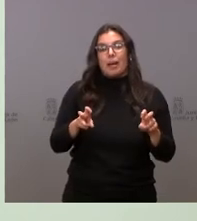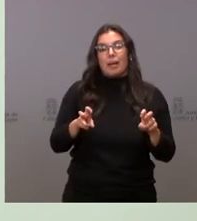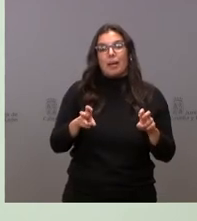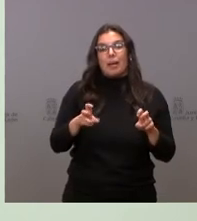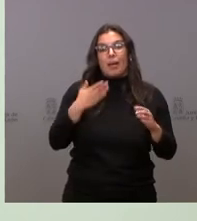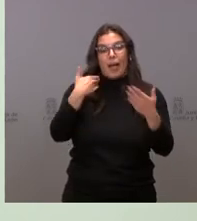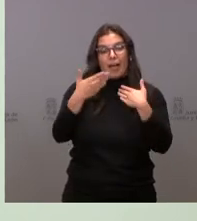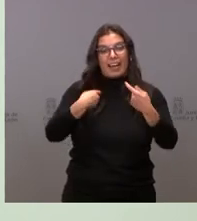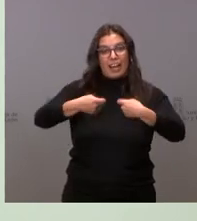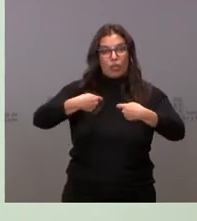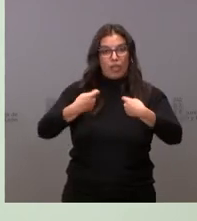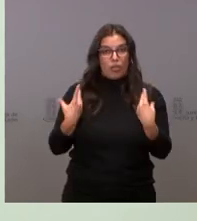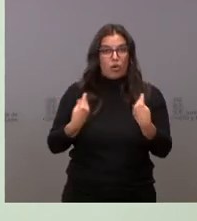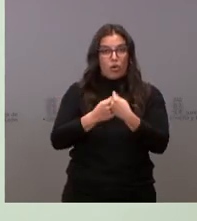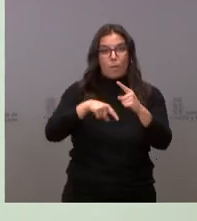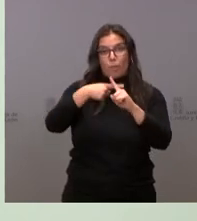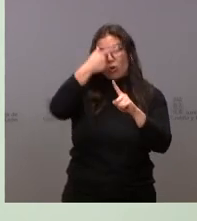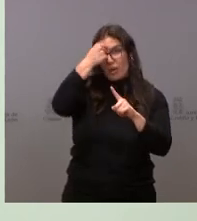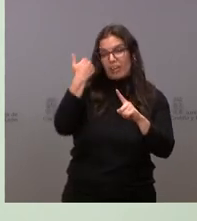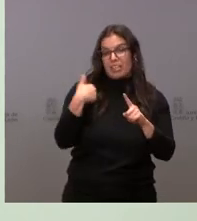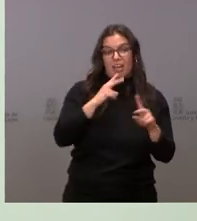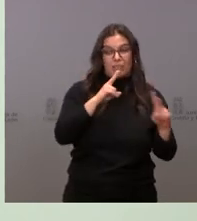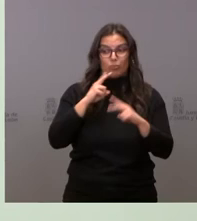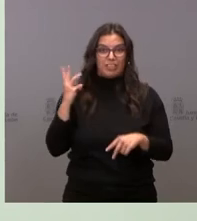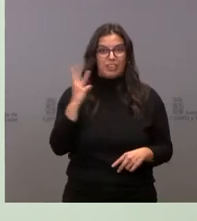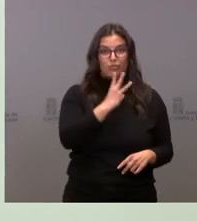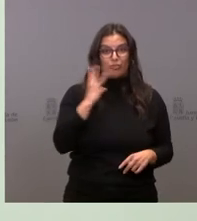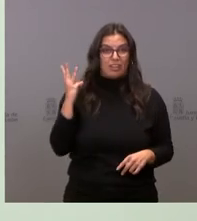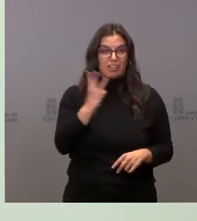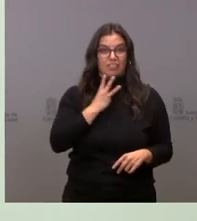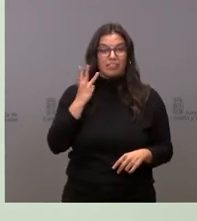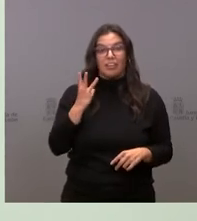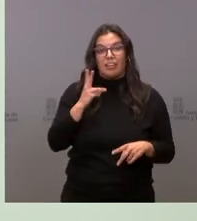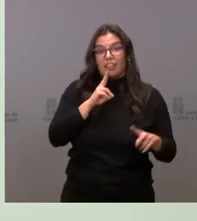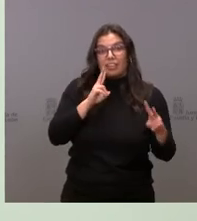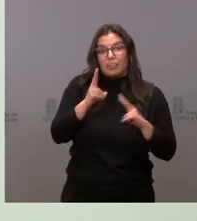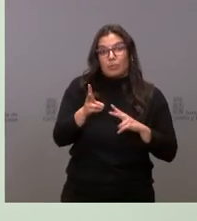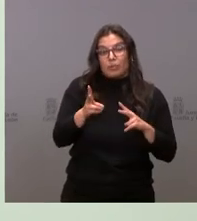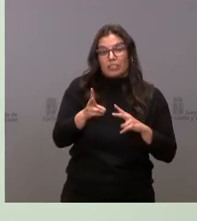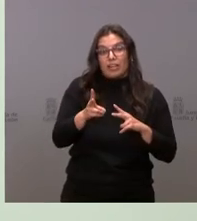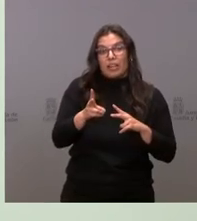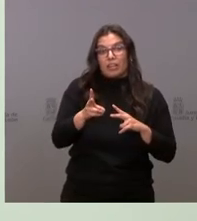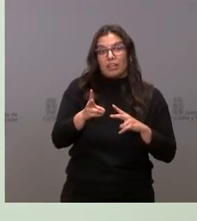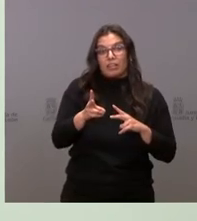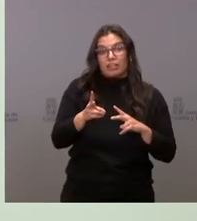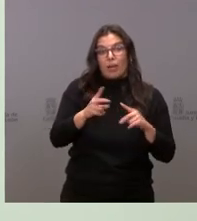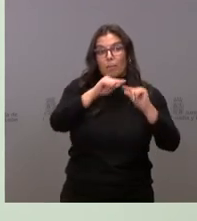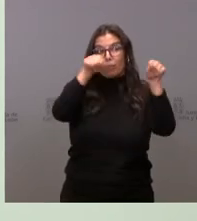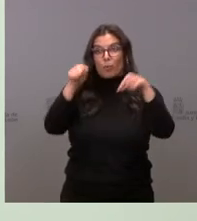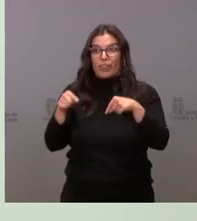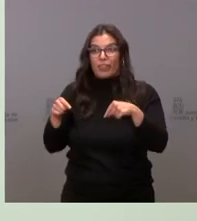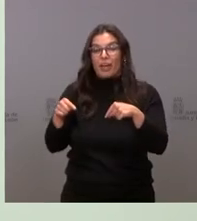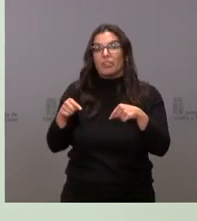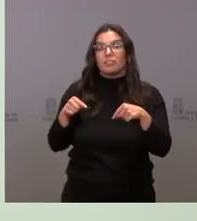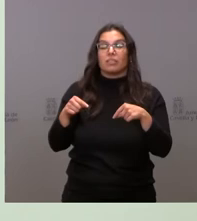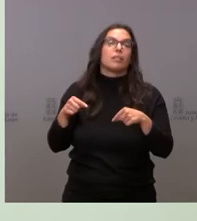yo creo que hemos contestado los tres yo creo que la respuesta a las pretensiones de todas las provincias y por tanto